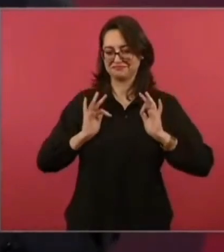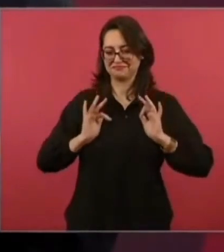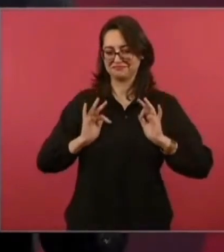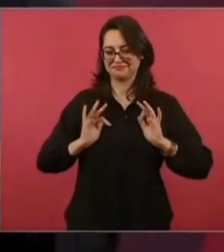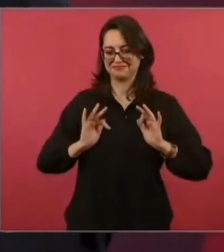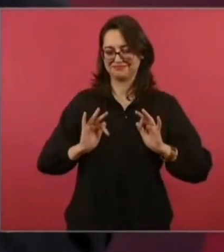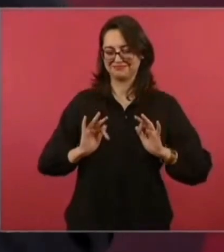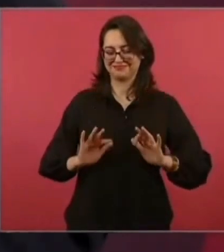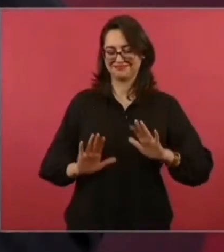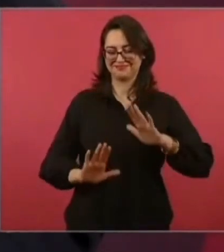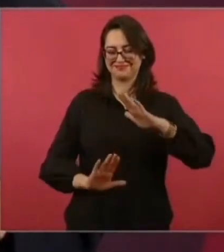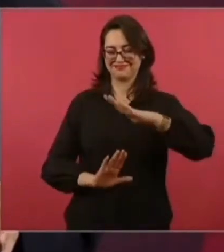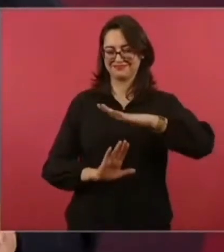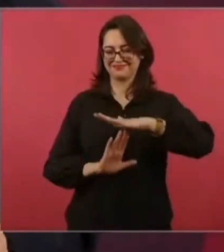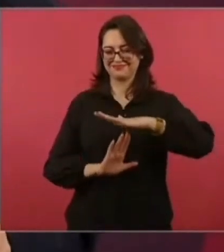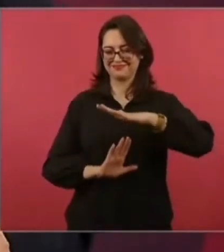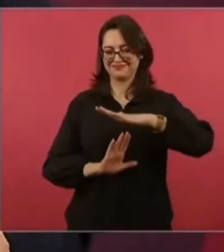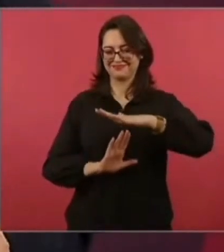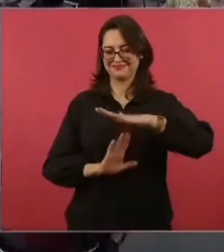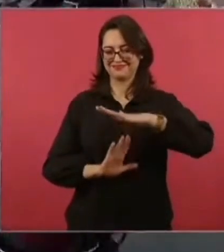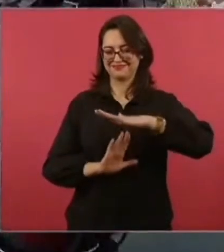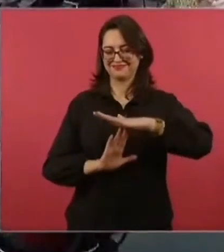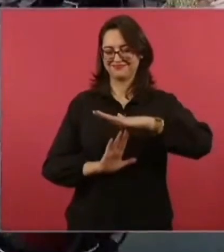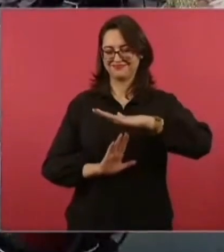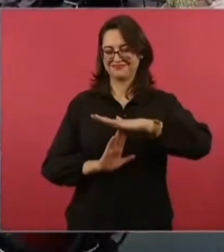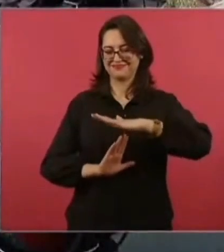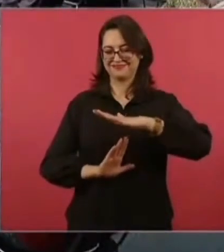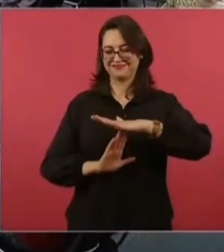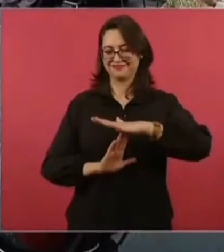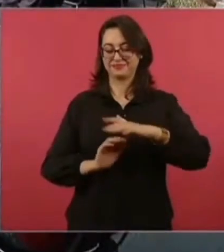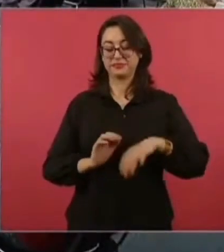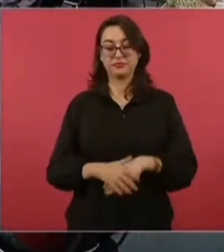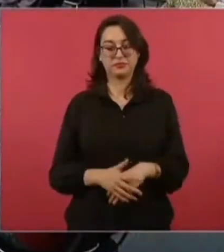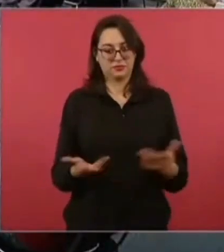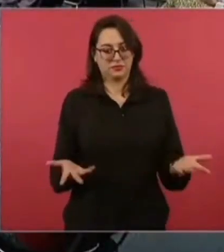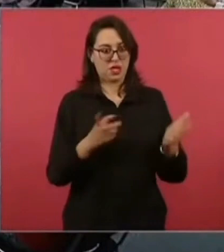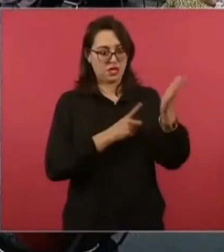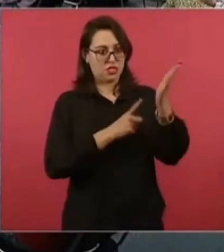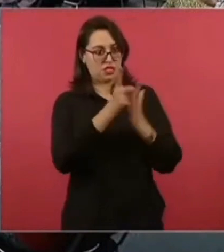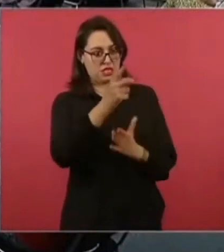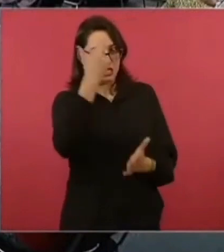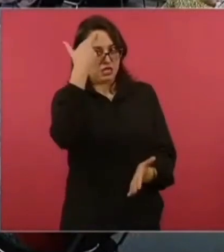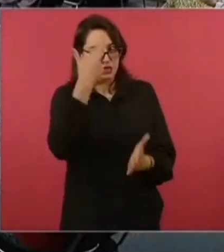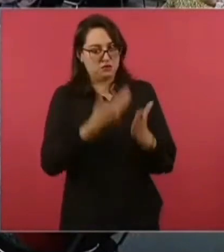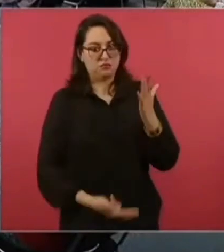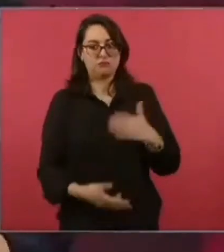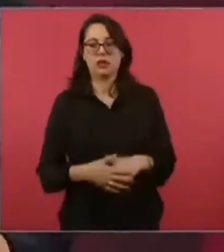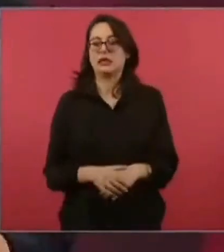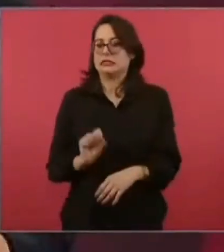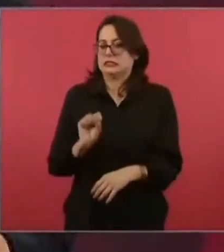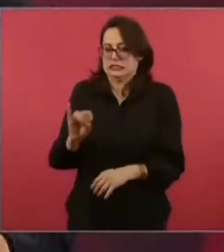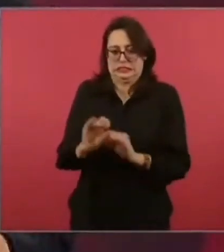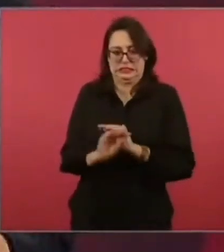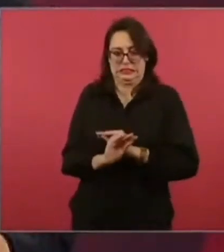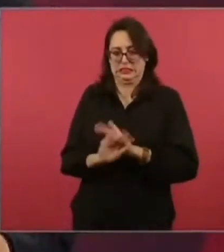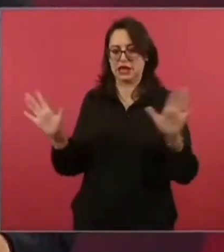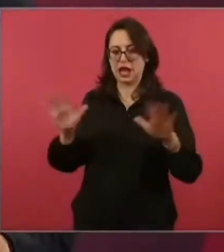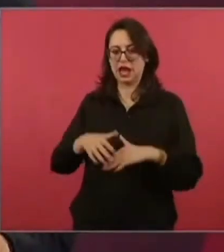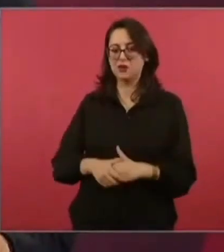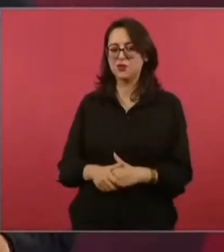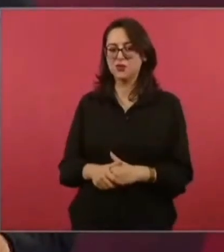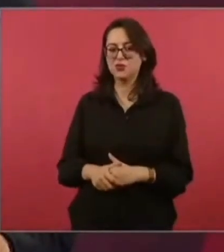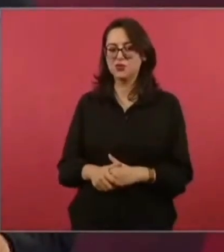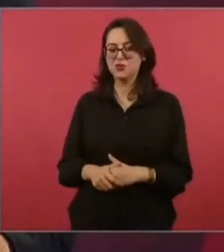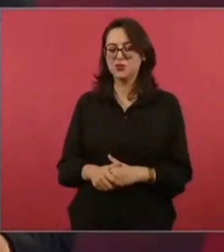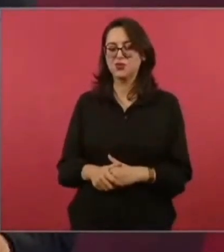pausa. ¿Pero sí lo considera una violatoria a sus derechos humanos? Sí, ayer hablé de que